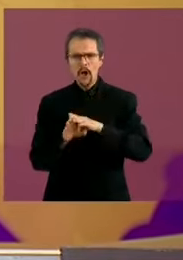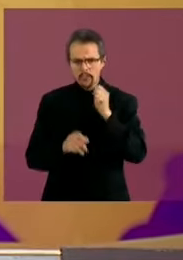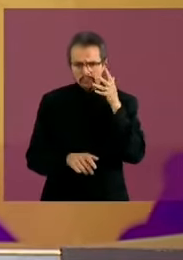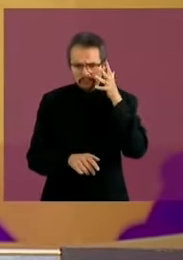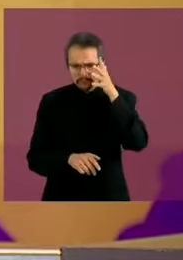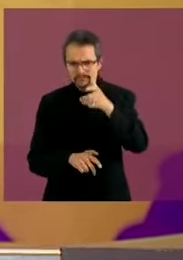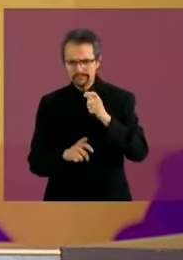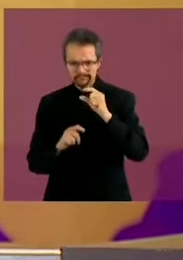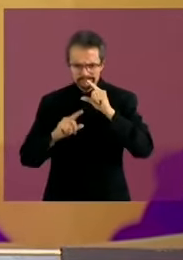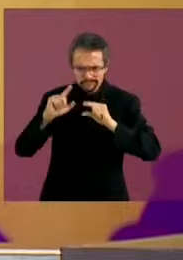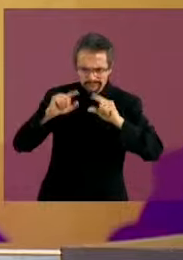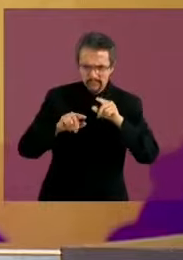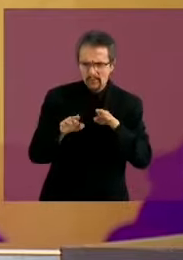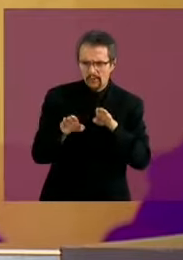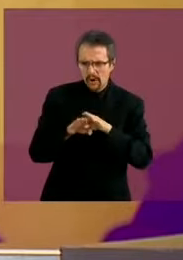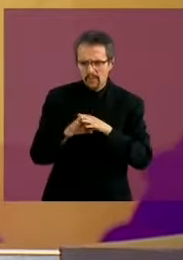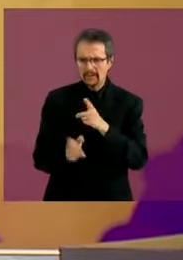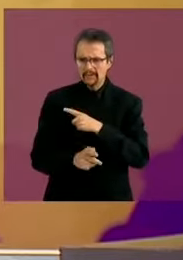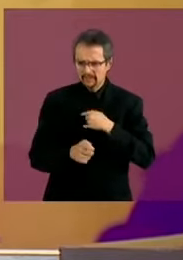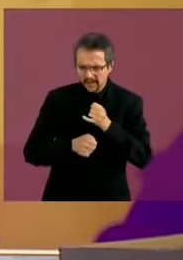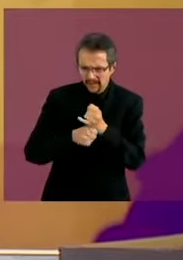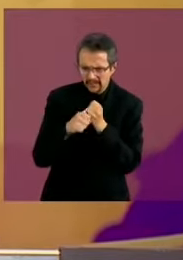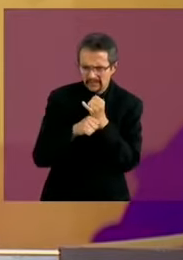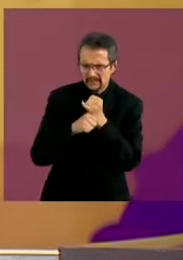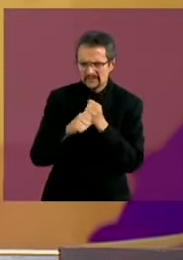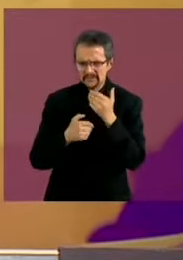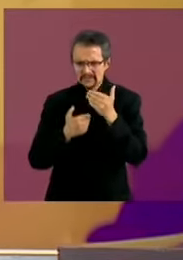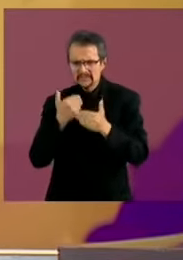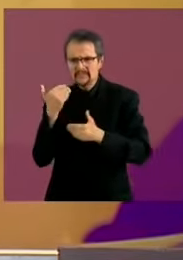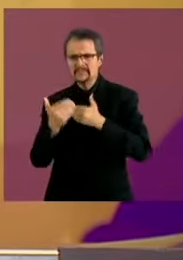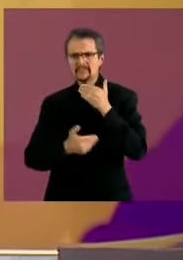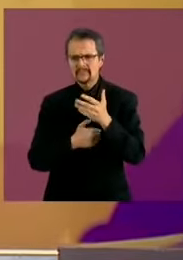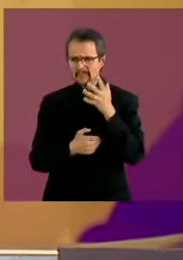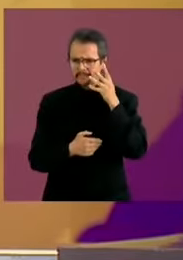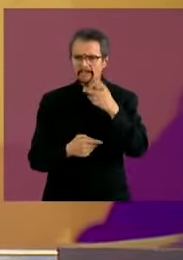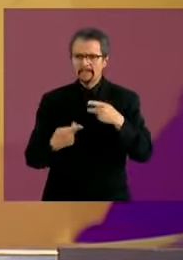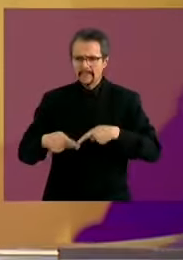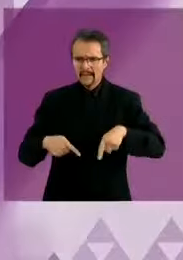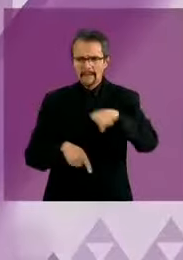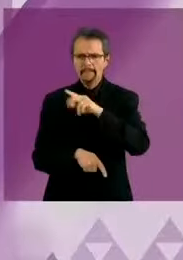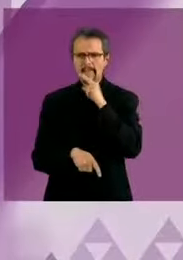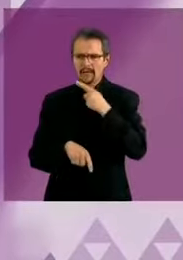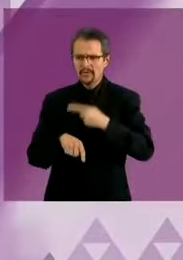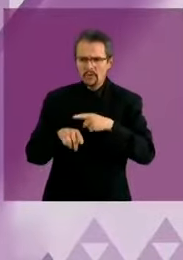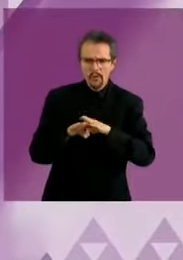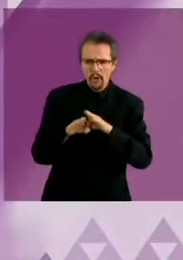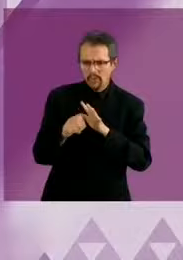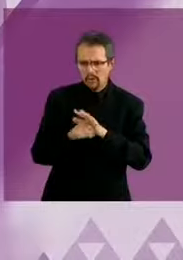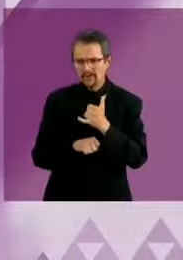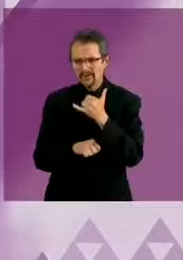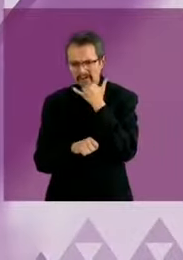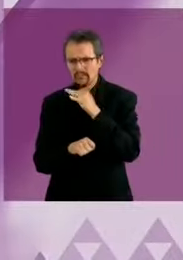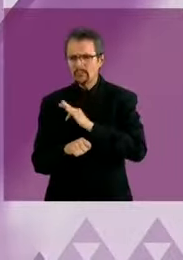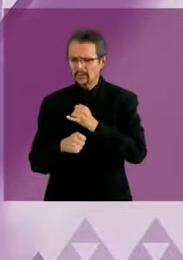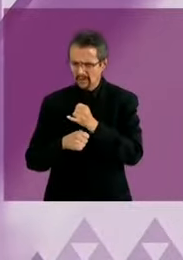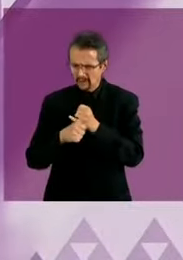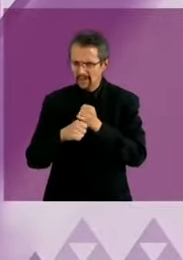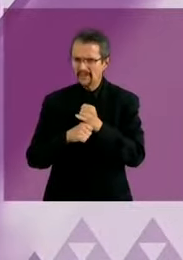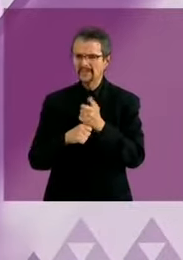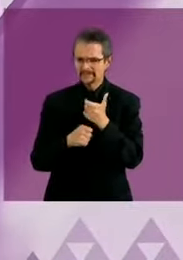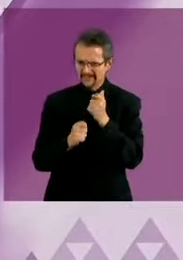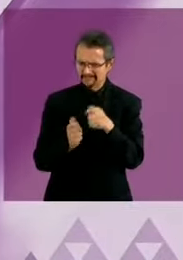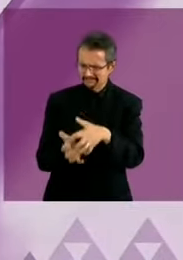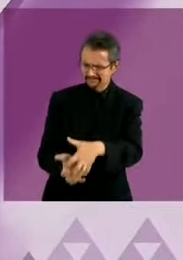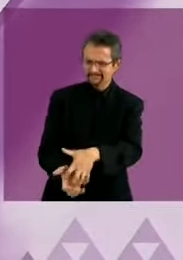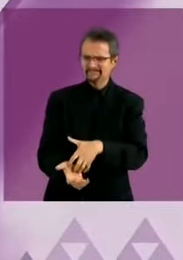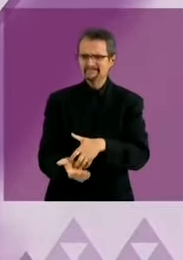comportamientos y para poder proyectar de qué van a estar enfermas y enfermos los mexicanos y las mexicanas en los próximos años. candidato Maynes, gracias, muchas gracias. Segunda pregunta